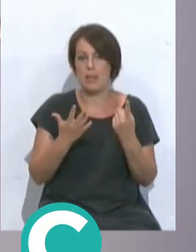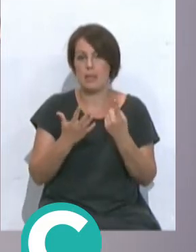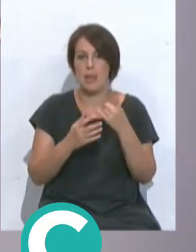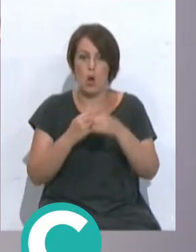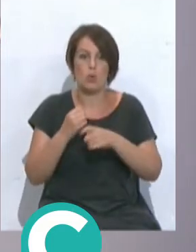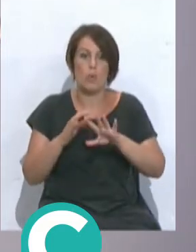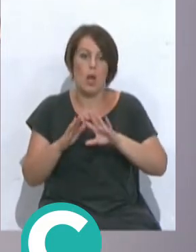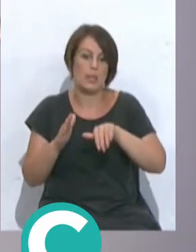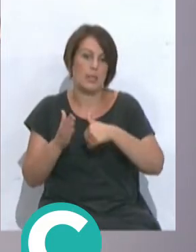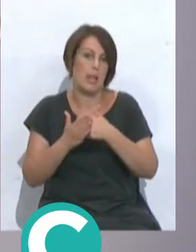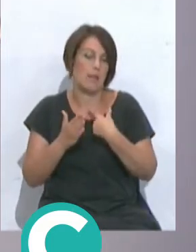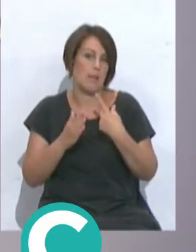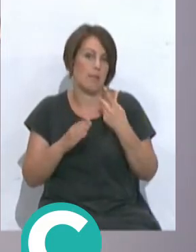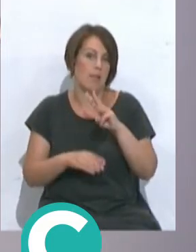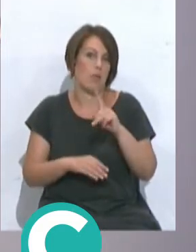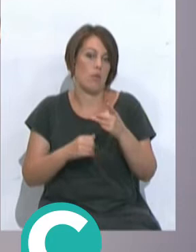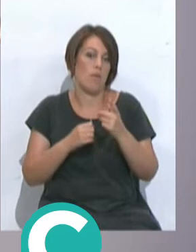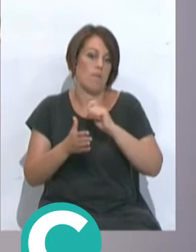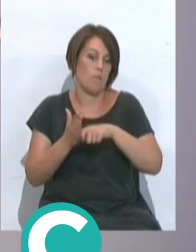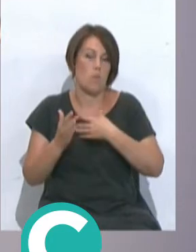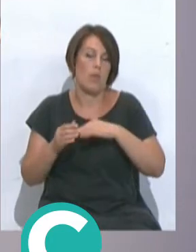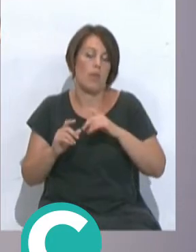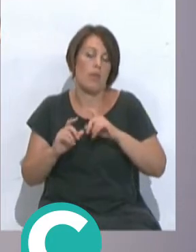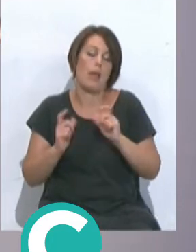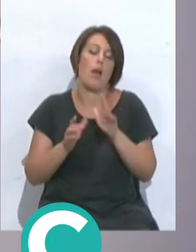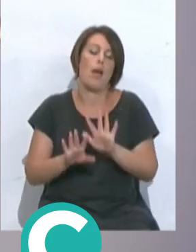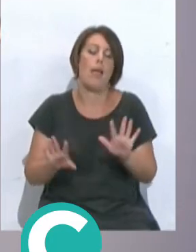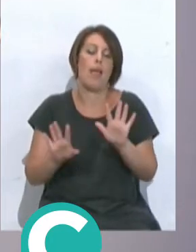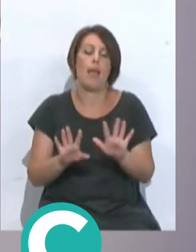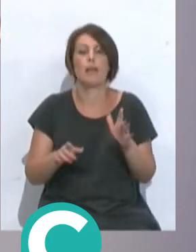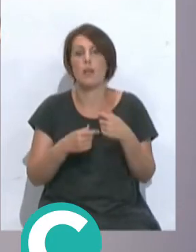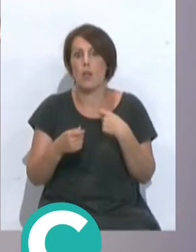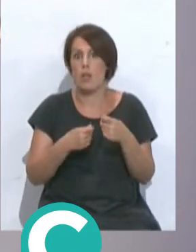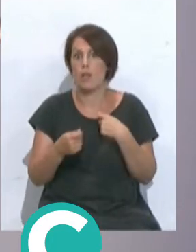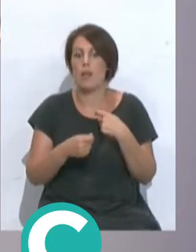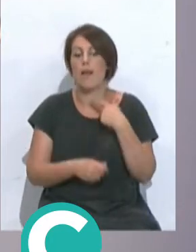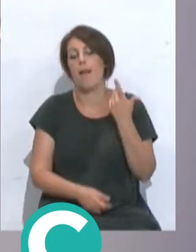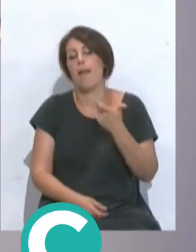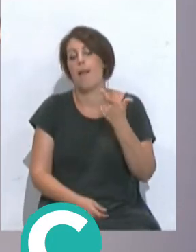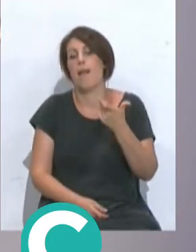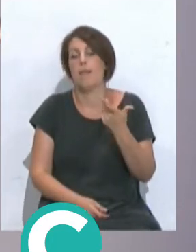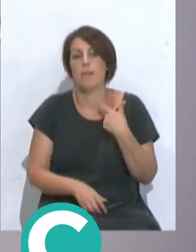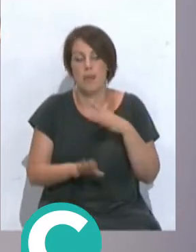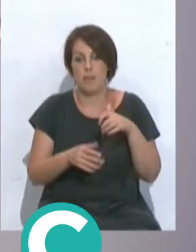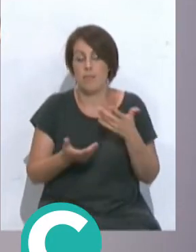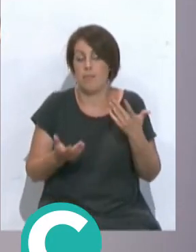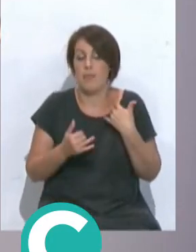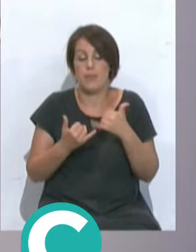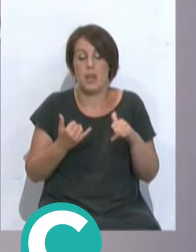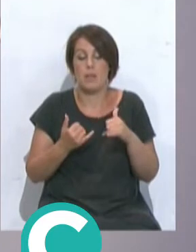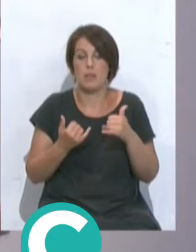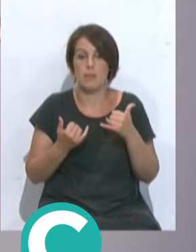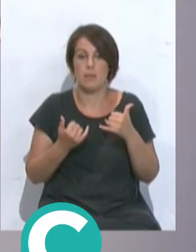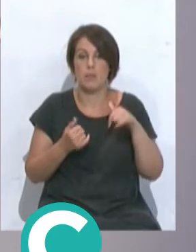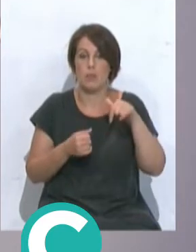pero tú hasta el 31 puedes firmar, pues los equipos se lo toman con calma, entonces dejan que las negociaciones se alarguen. Y el Cádiz, pues bueno, al final esto